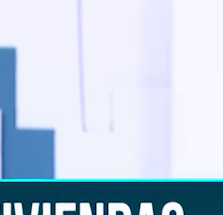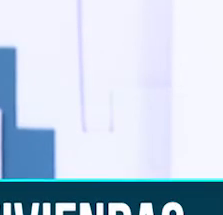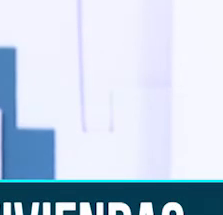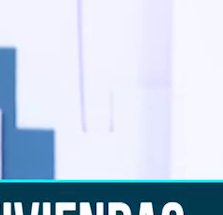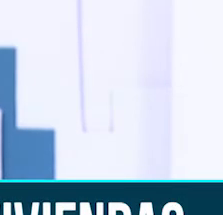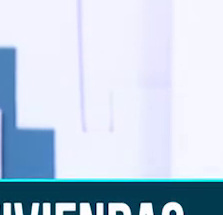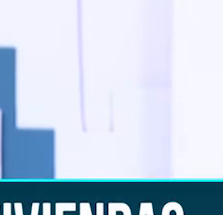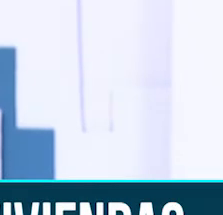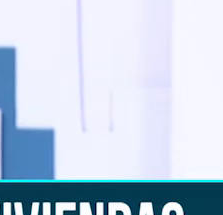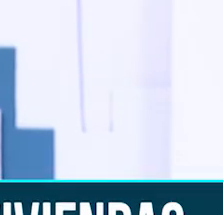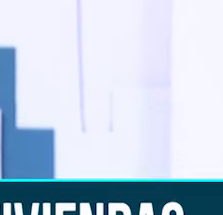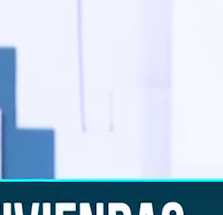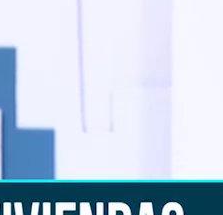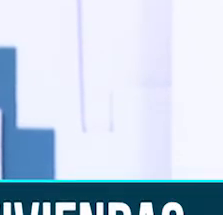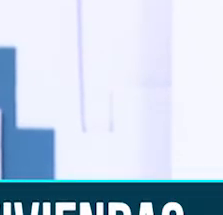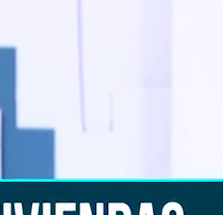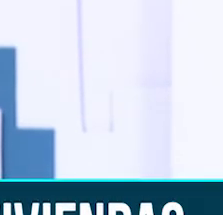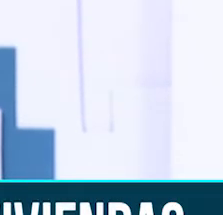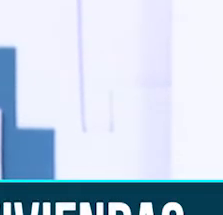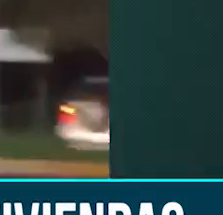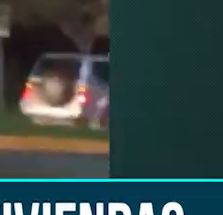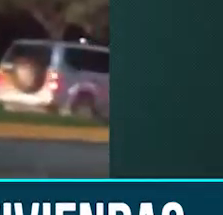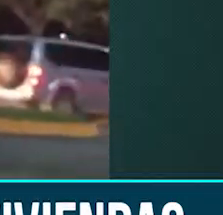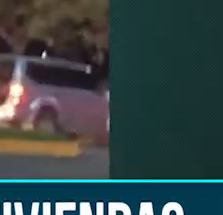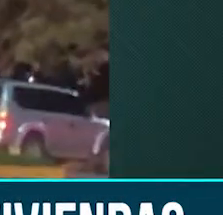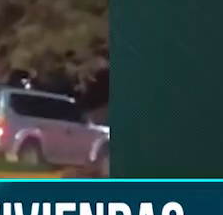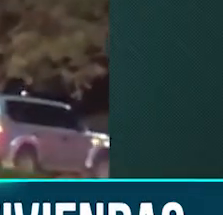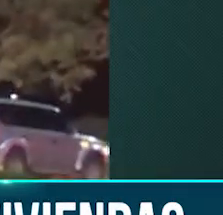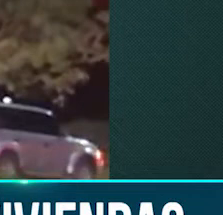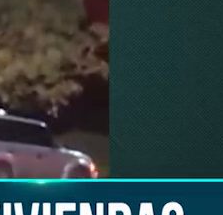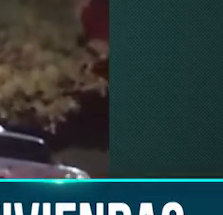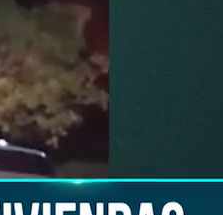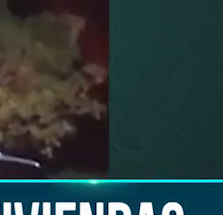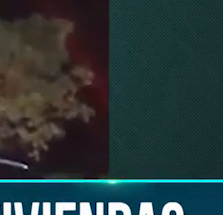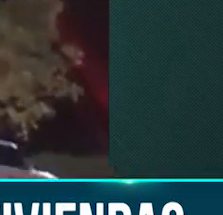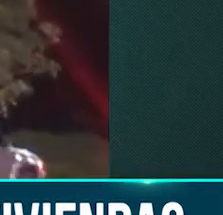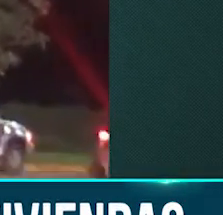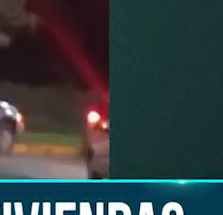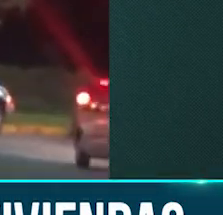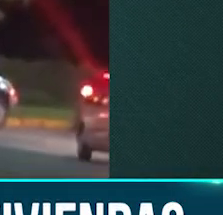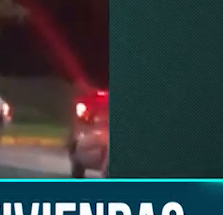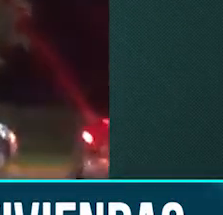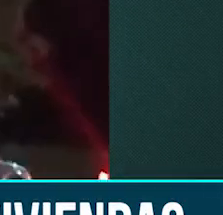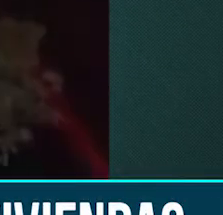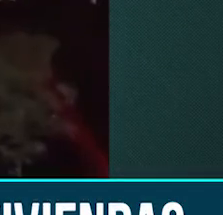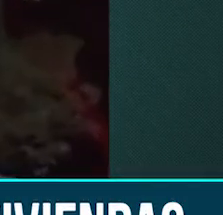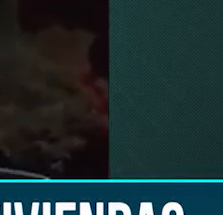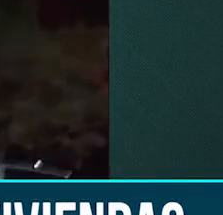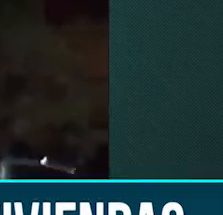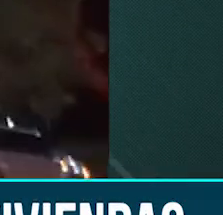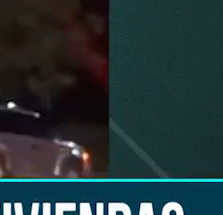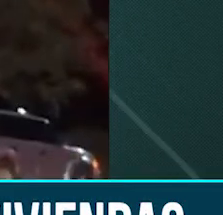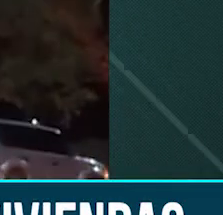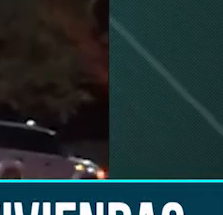de Armenia, específicamente en el asentamiento Puerto Rico. Allí ya cinco viviendas están comprometidas por el fuego. Estamos observando las imágenes que nos han